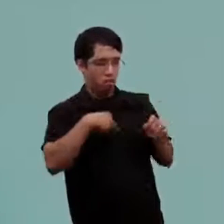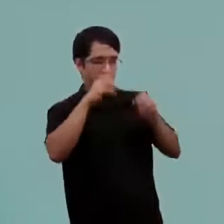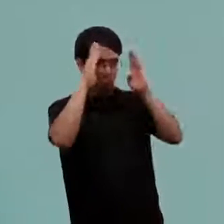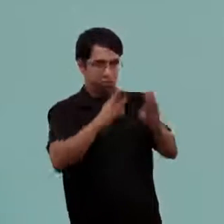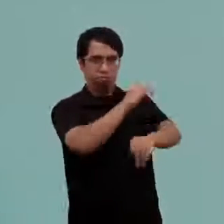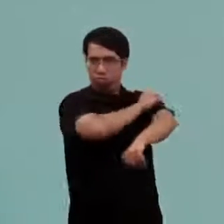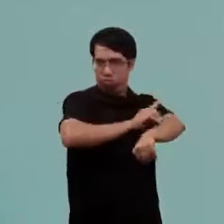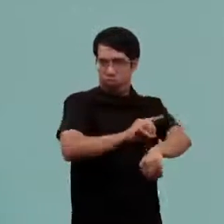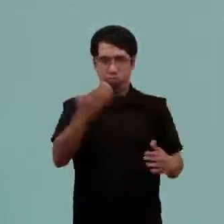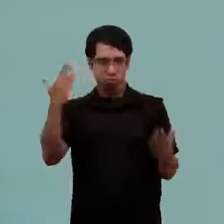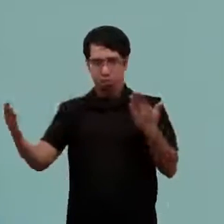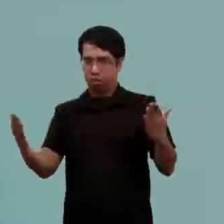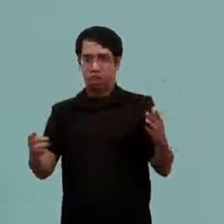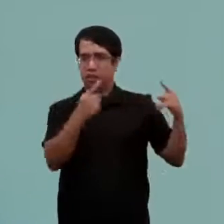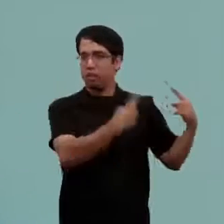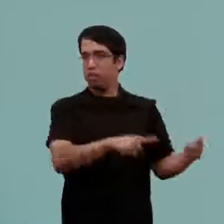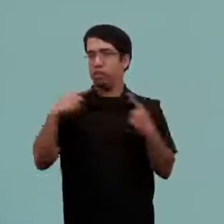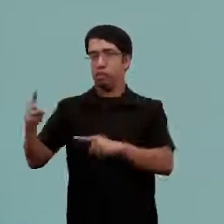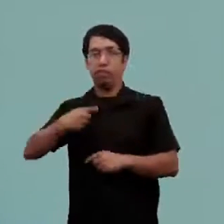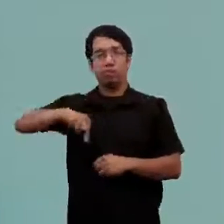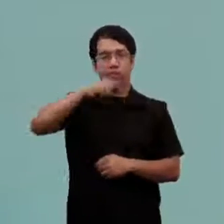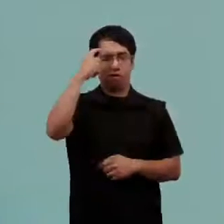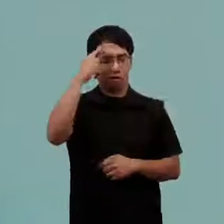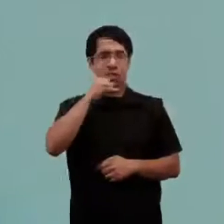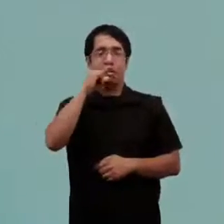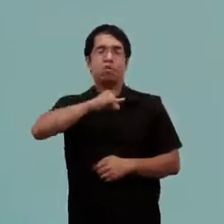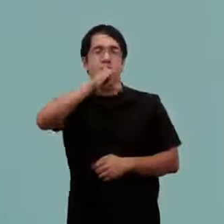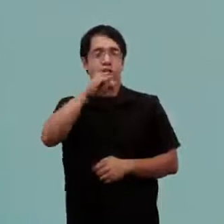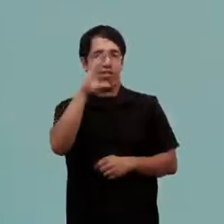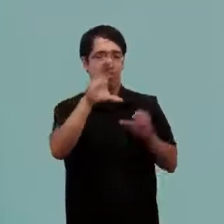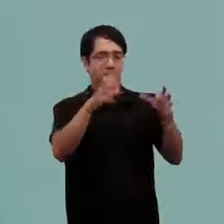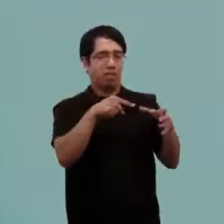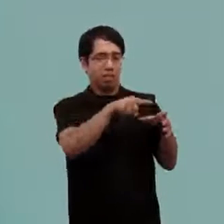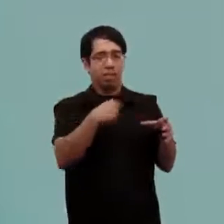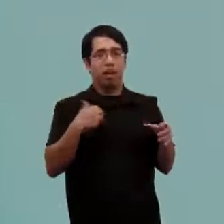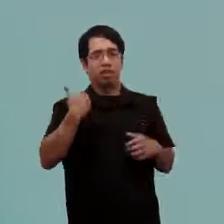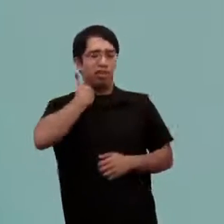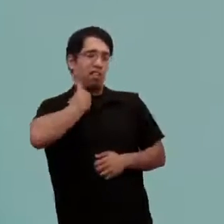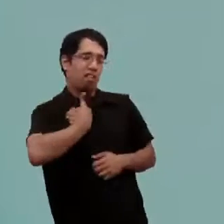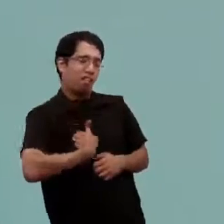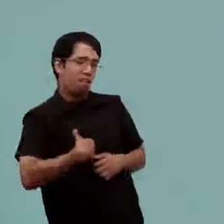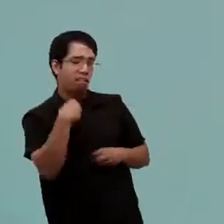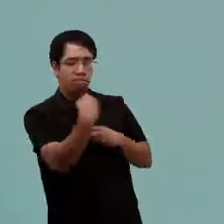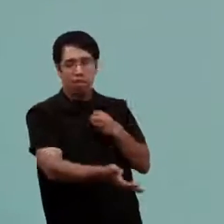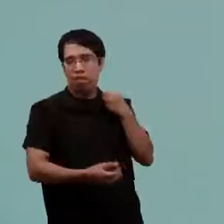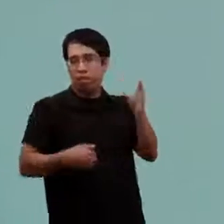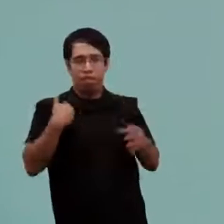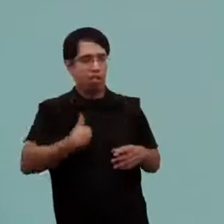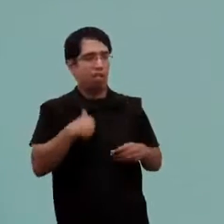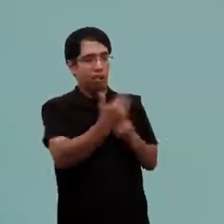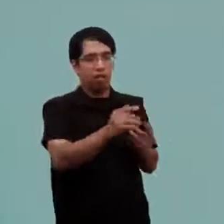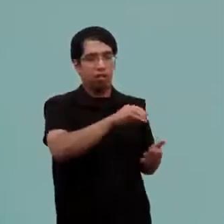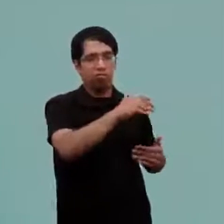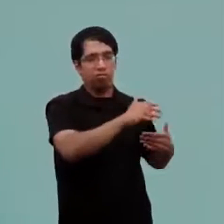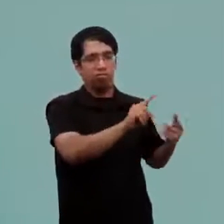la historia por la cual pasó el sector desde un enfoque totalmente caritativo a un enfoque de